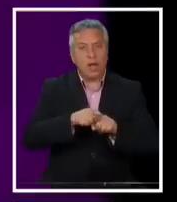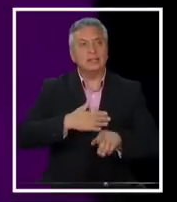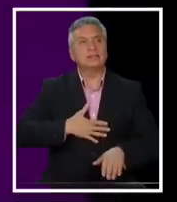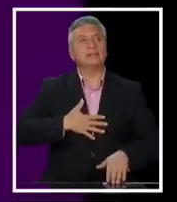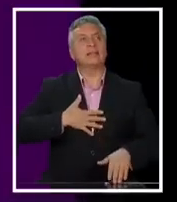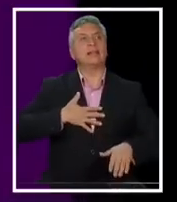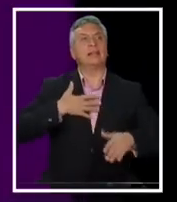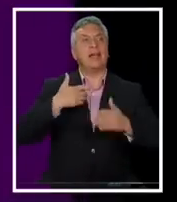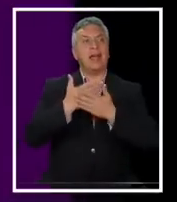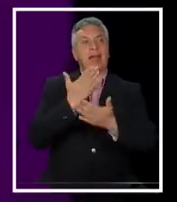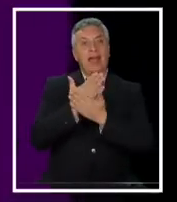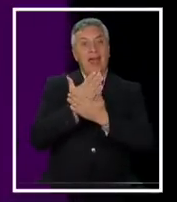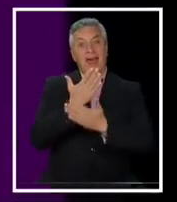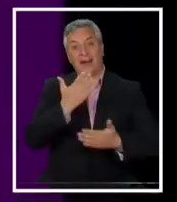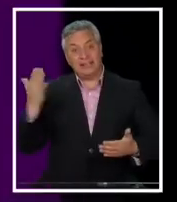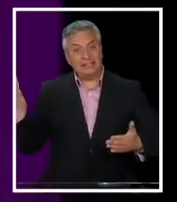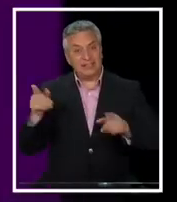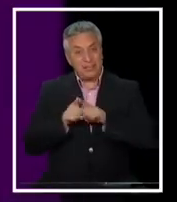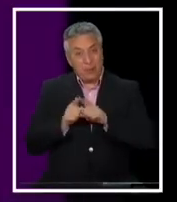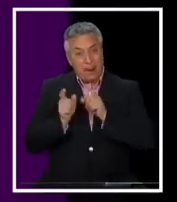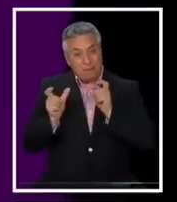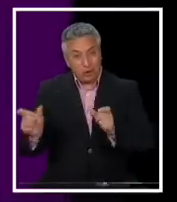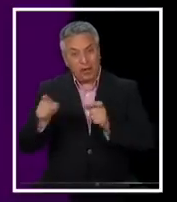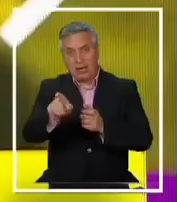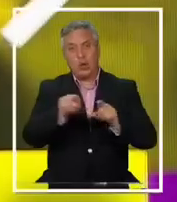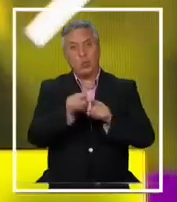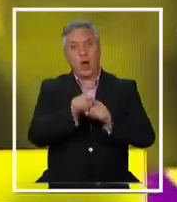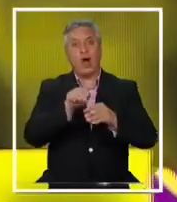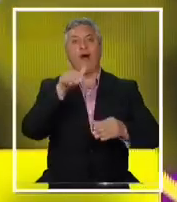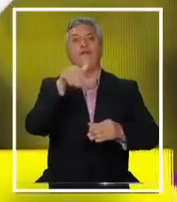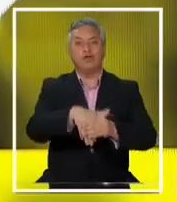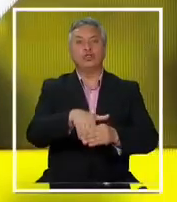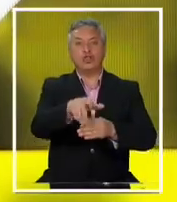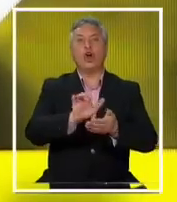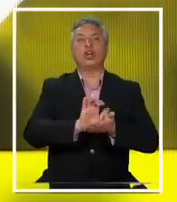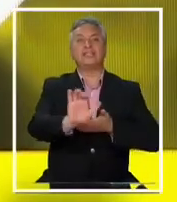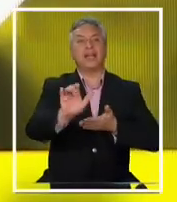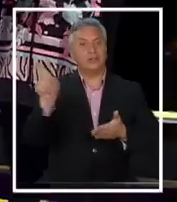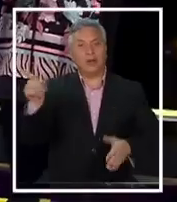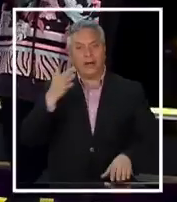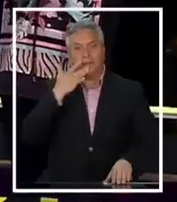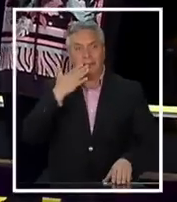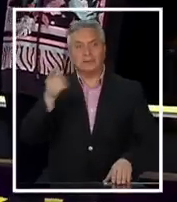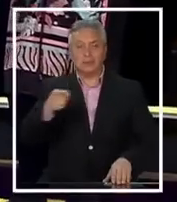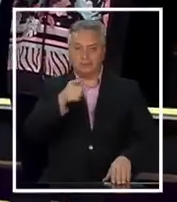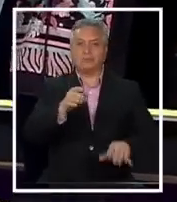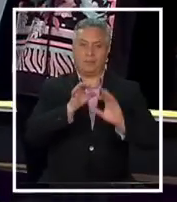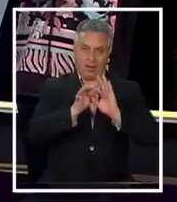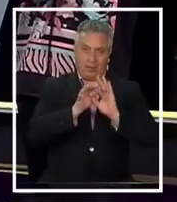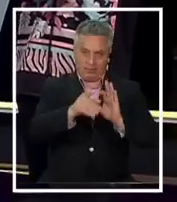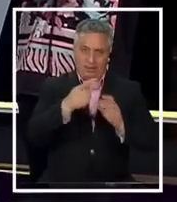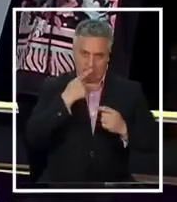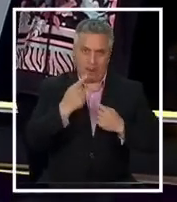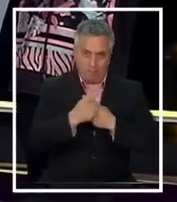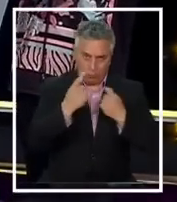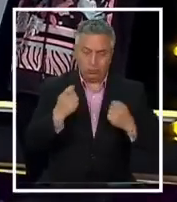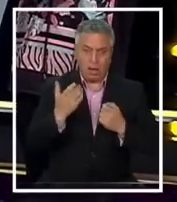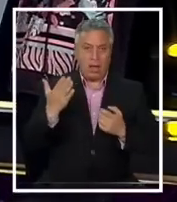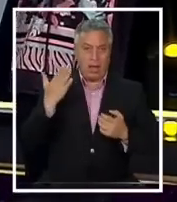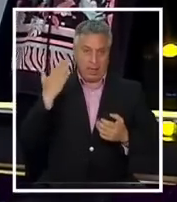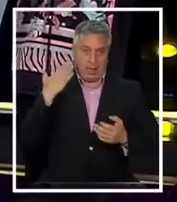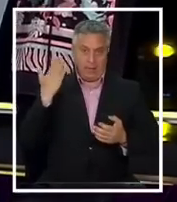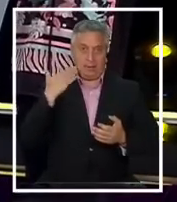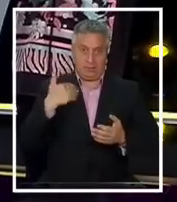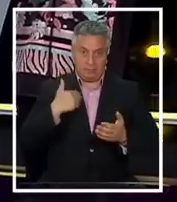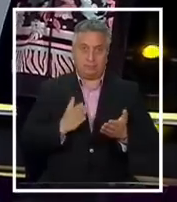derecha al votar rechazo? ¿Qué es lo que subyace también a las palabras de Paulina? Gracias, Matías, por la pregunta. Y antes de partir